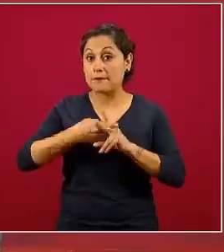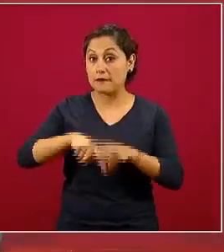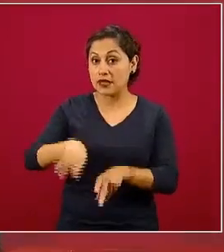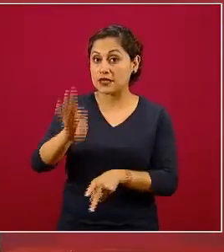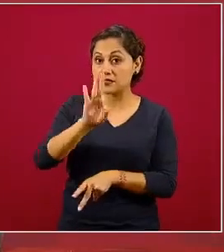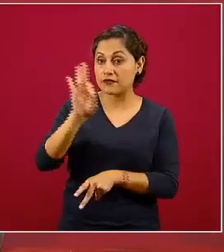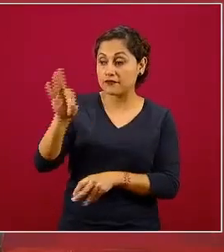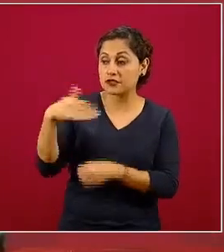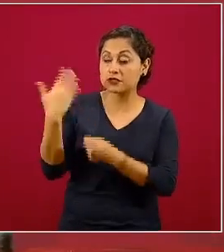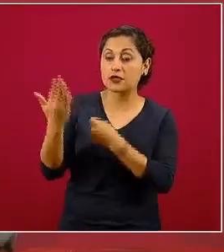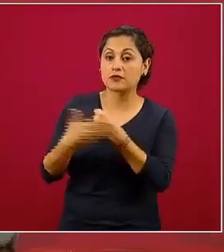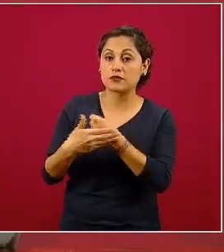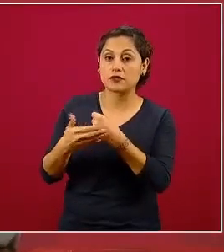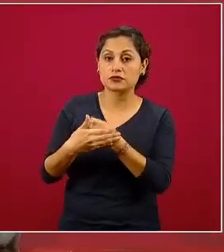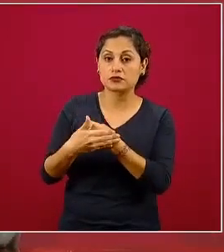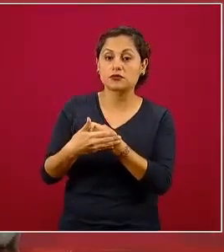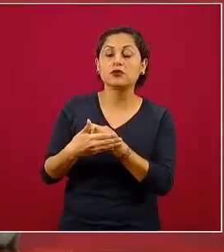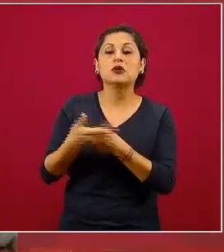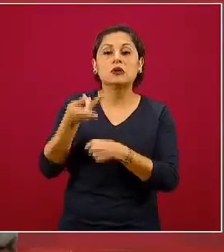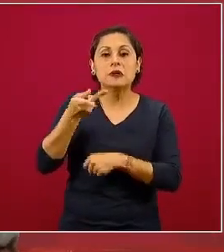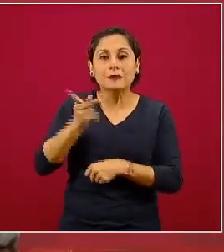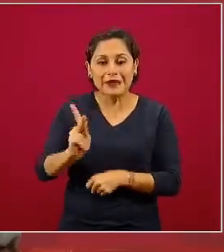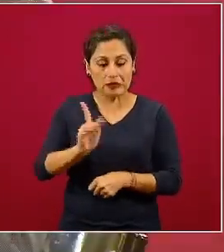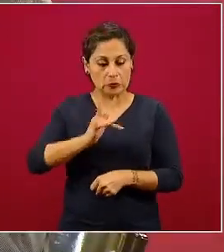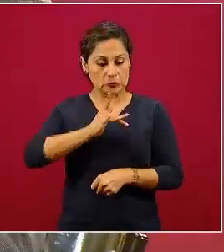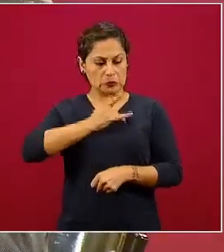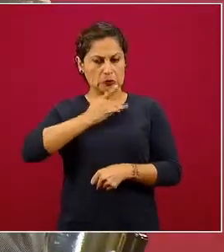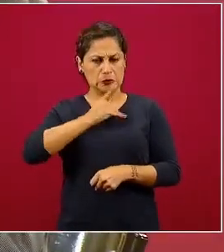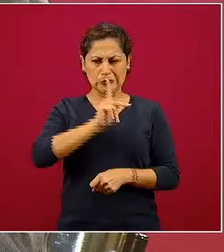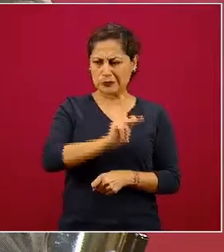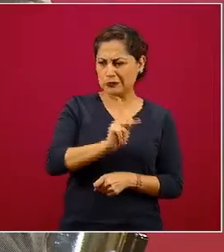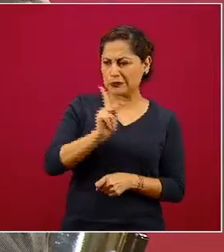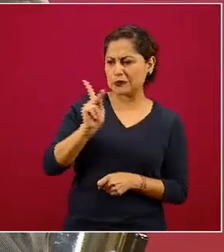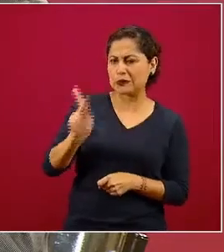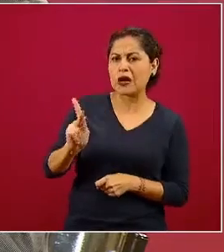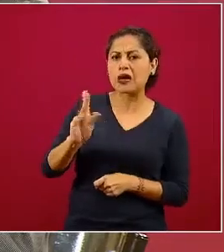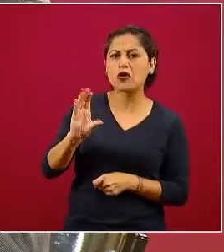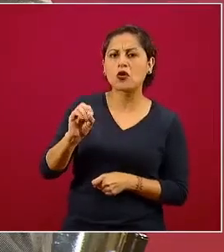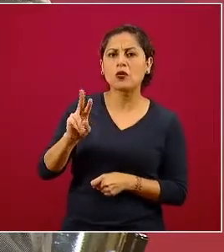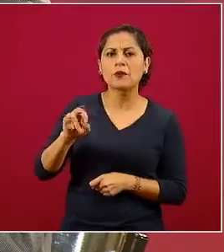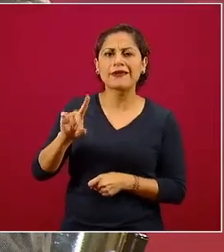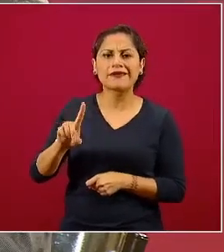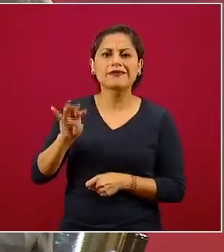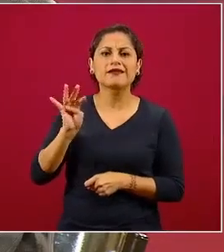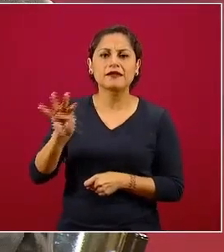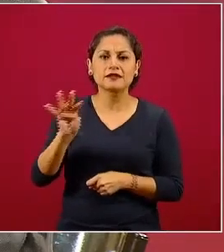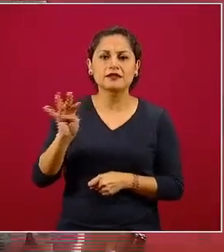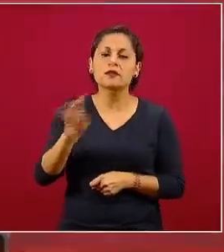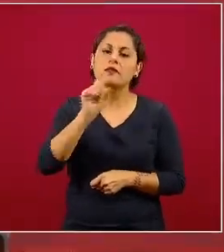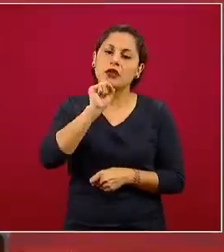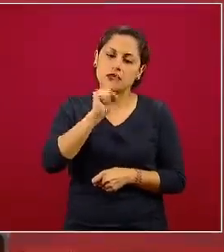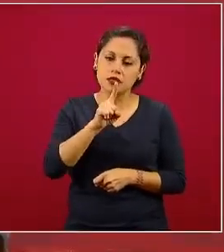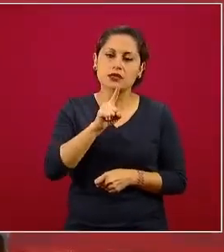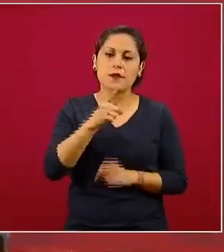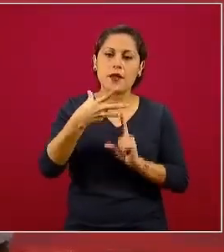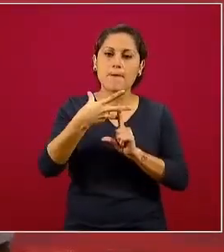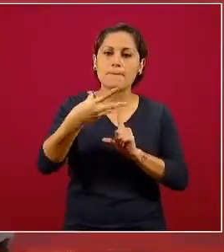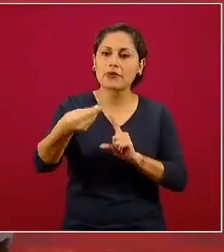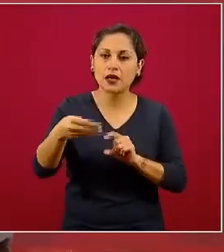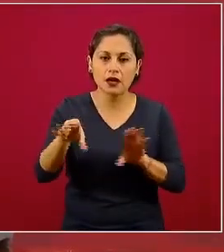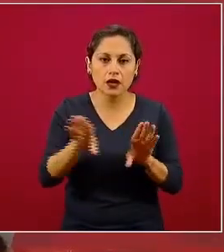tiene un comportamiento parecido a COVID-19 en su modo de transmisión a través de la vía respiratoria,